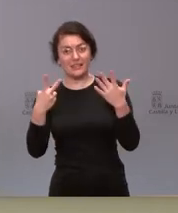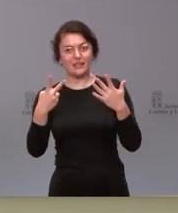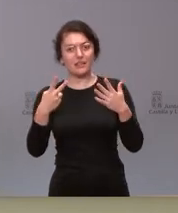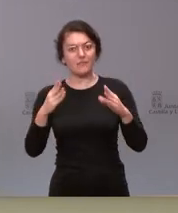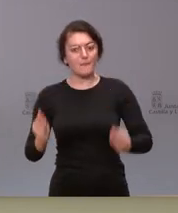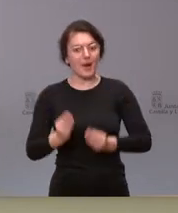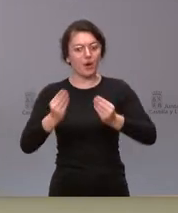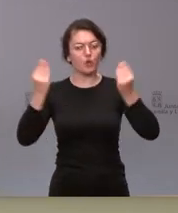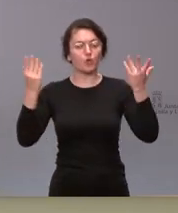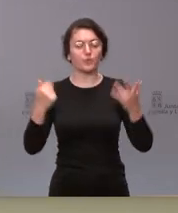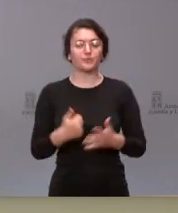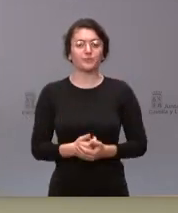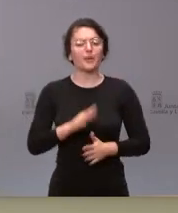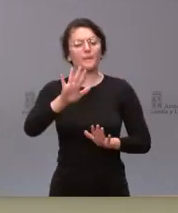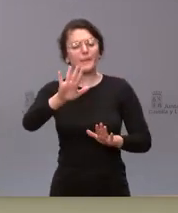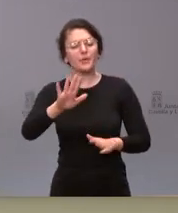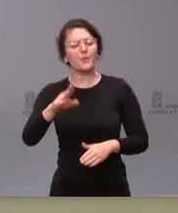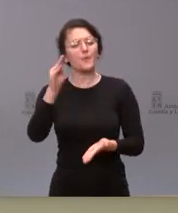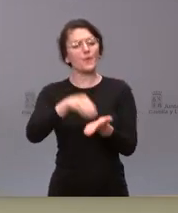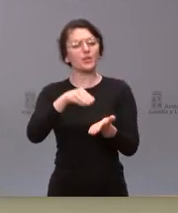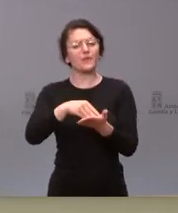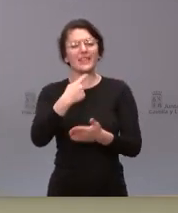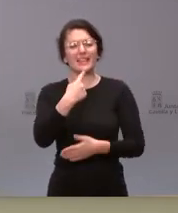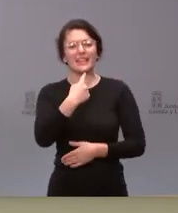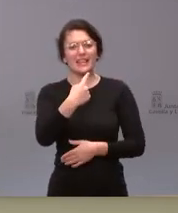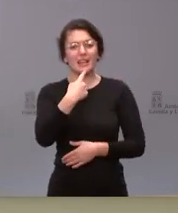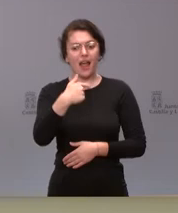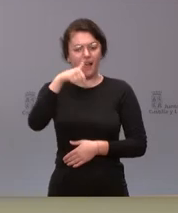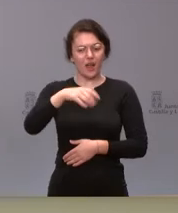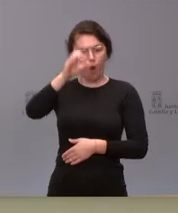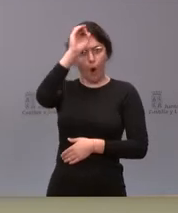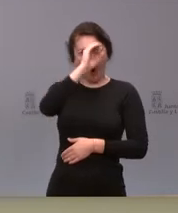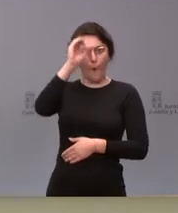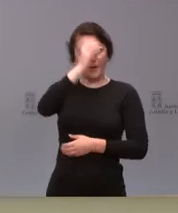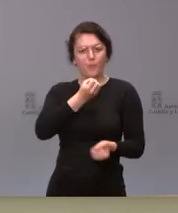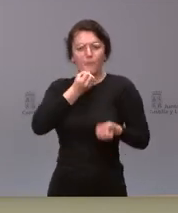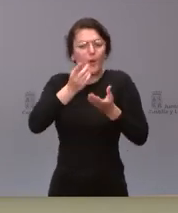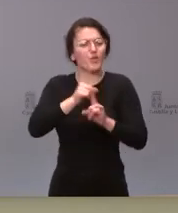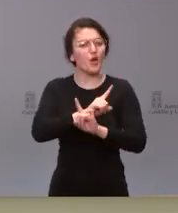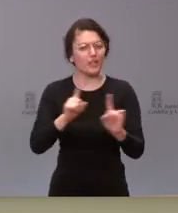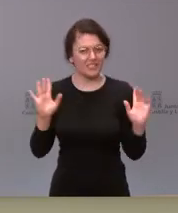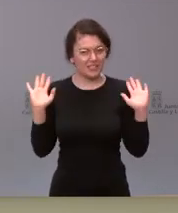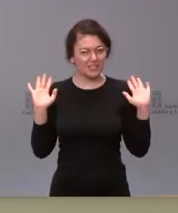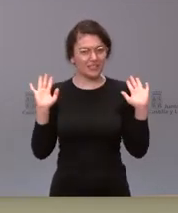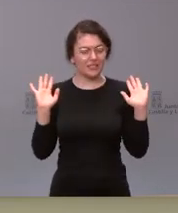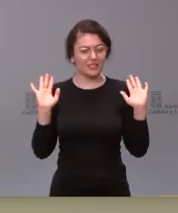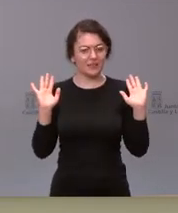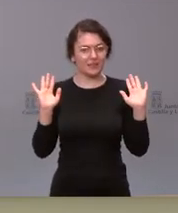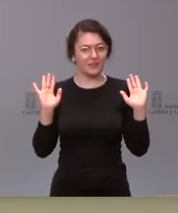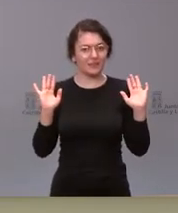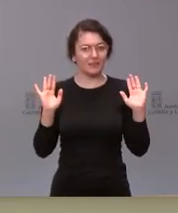en muchas ocasiones usted nos dice que no está aquí para dar su opinión ¿le han dicho eso mismo